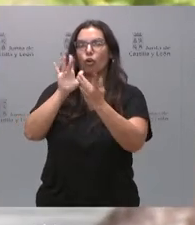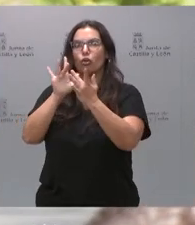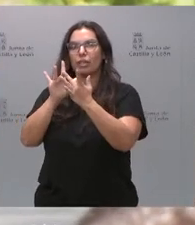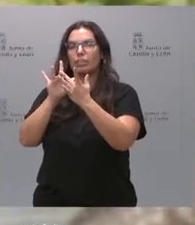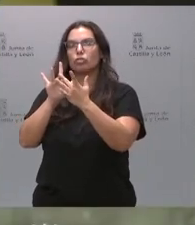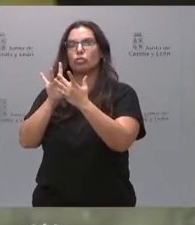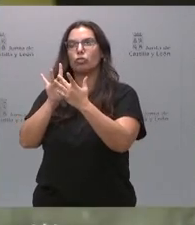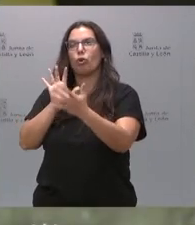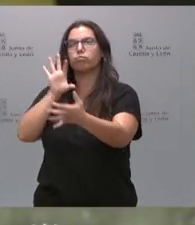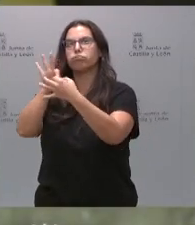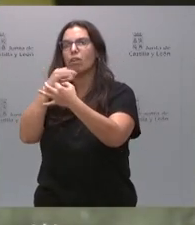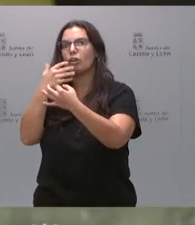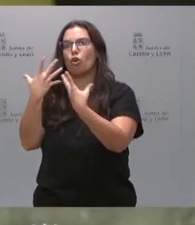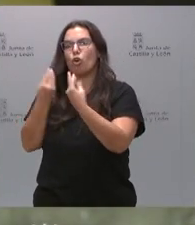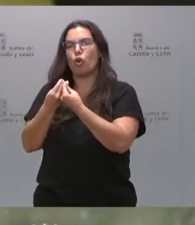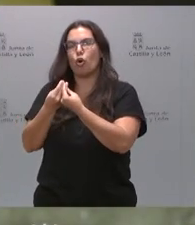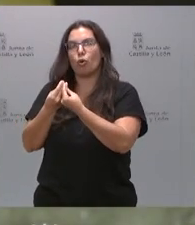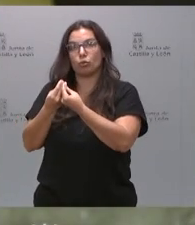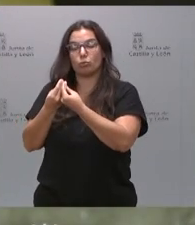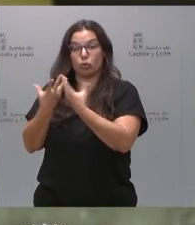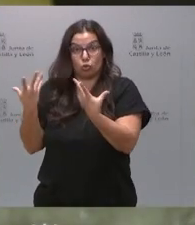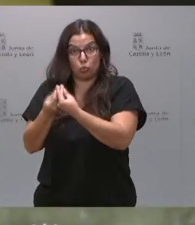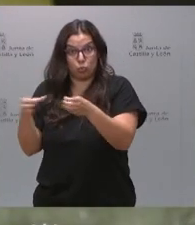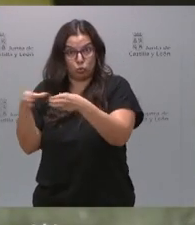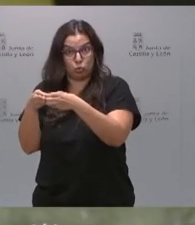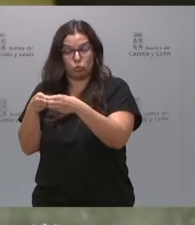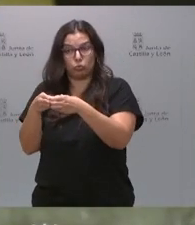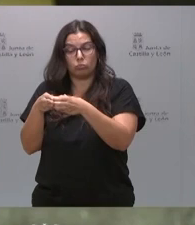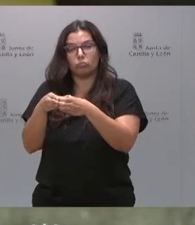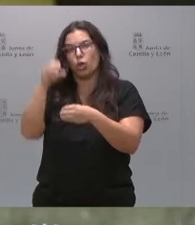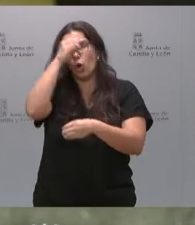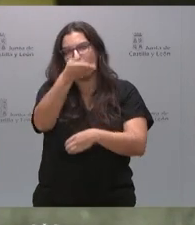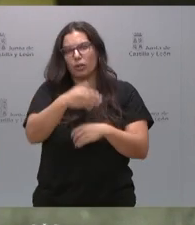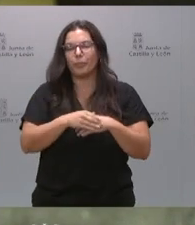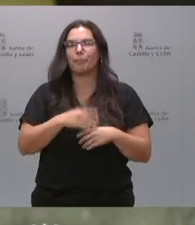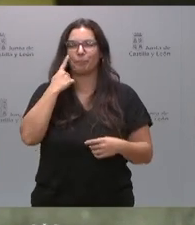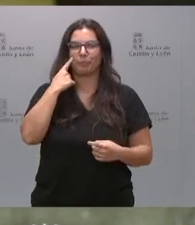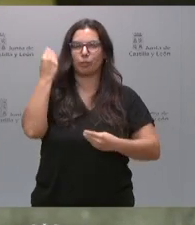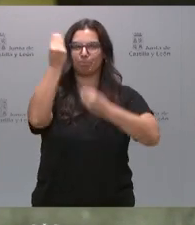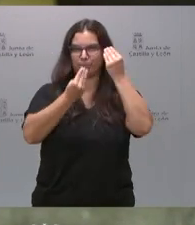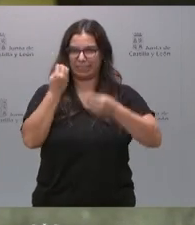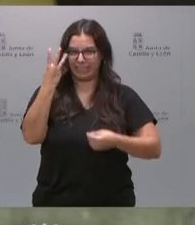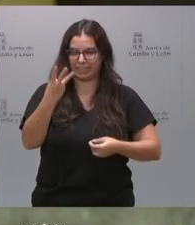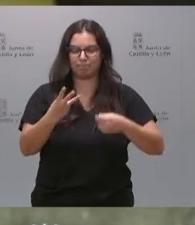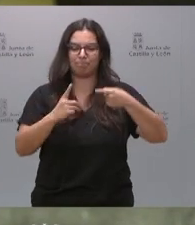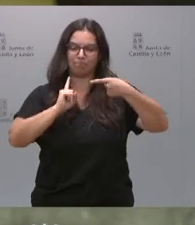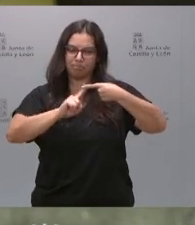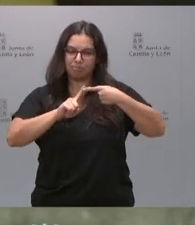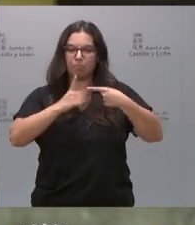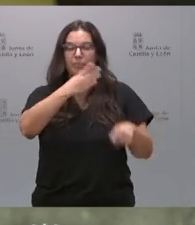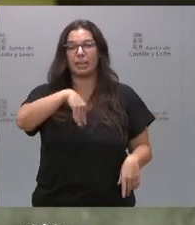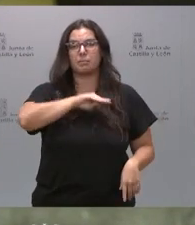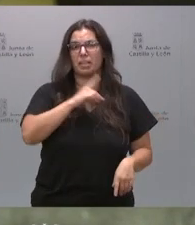Mire, voy a hacer tres reflexiones. La primera, España